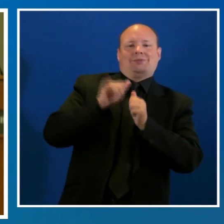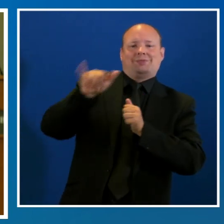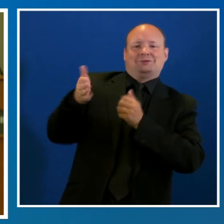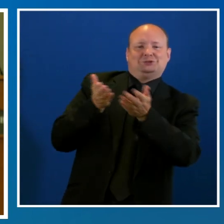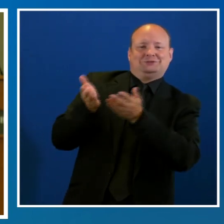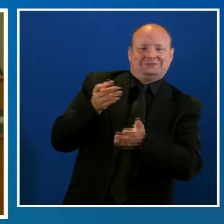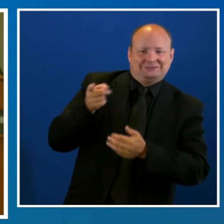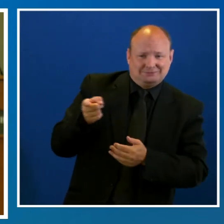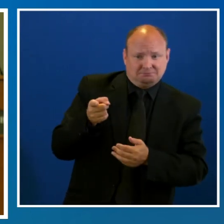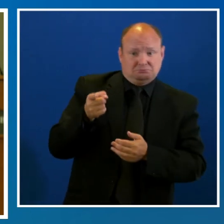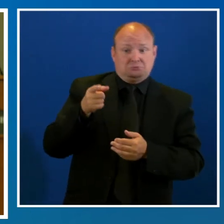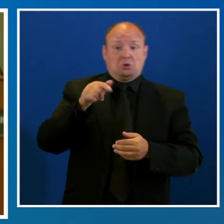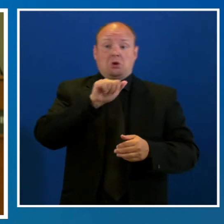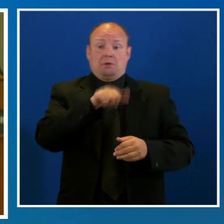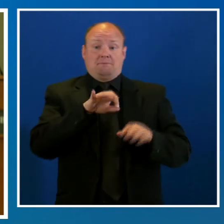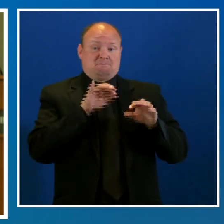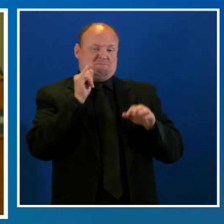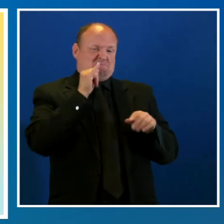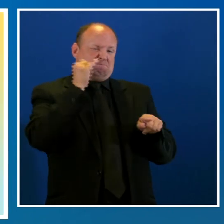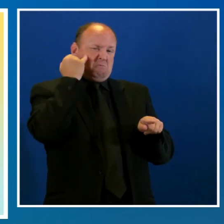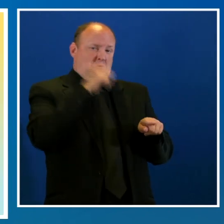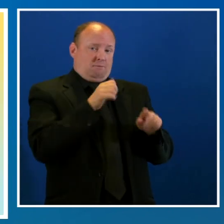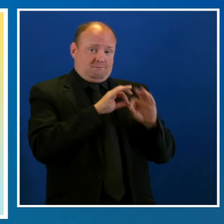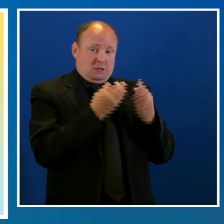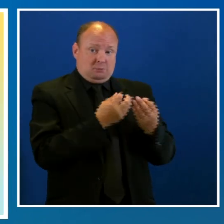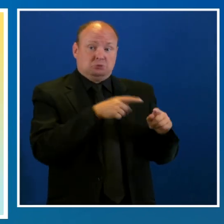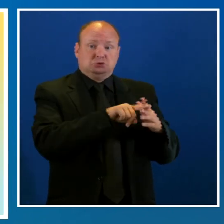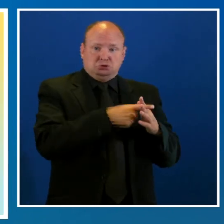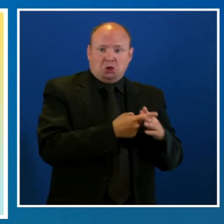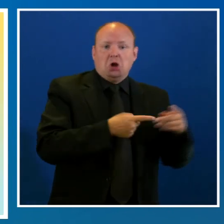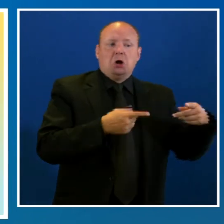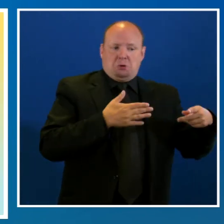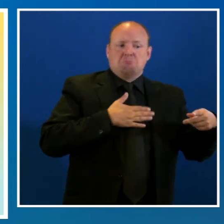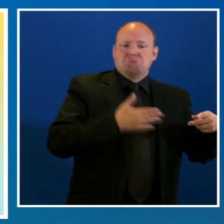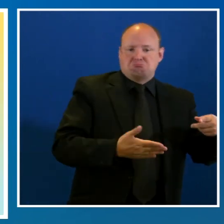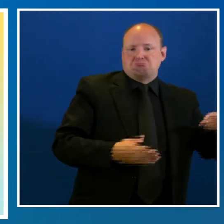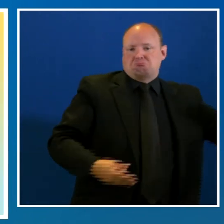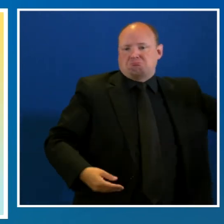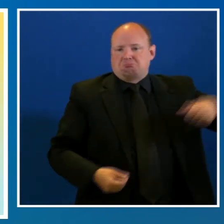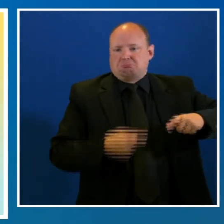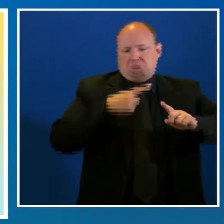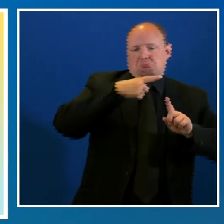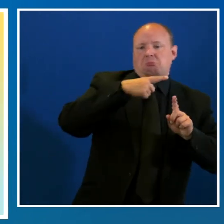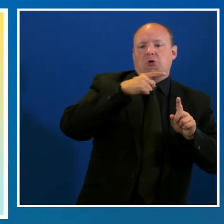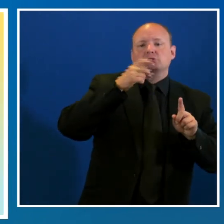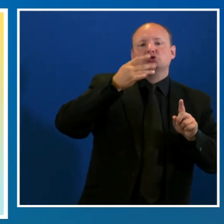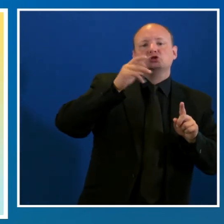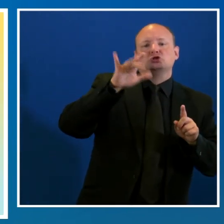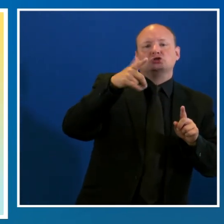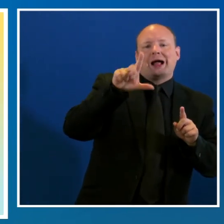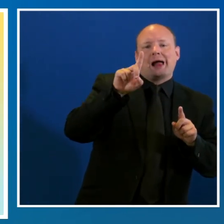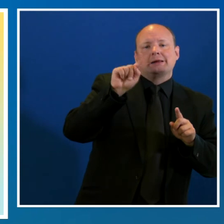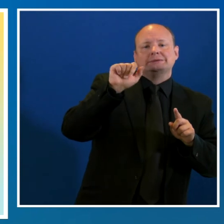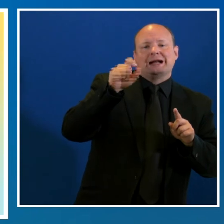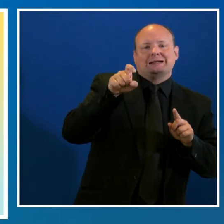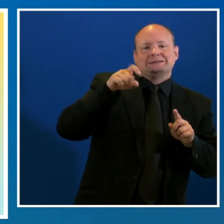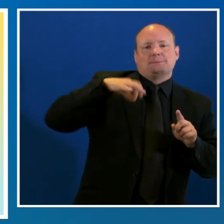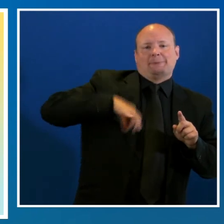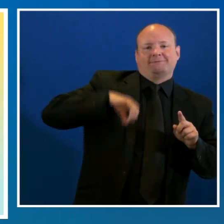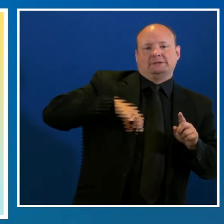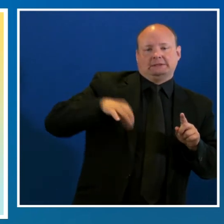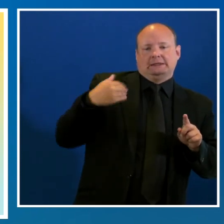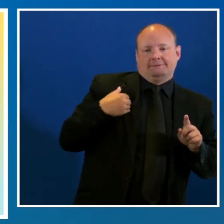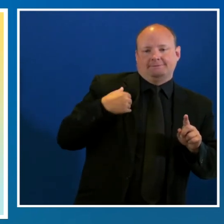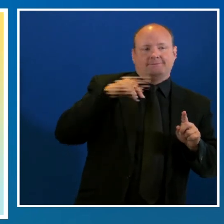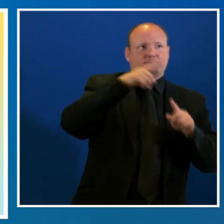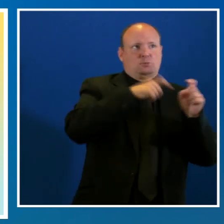pandemia. A partir de la semana pasada, familias innumerables en Vancouver comenzaron a recibir sus pagos mensuales de crédito tributario